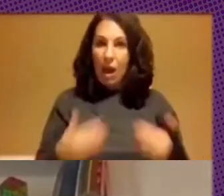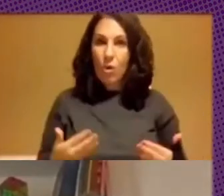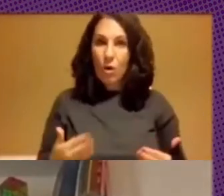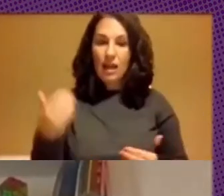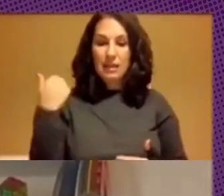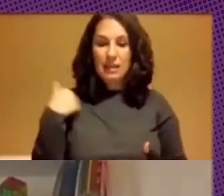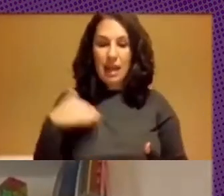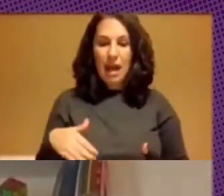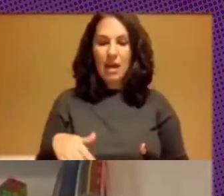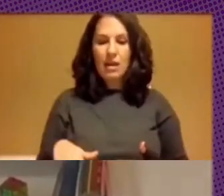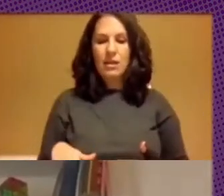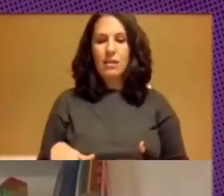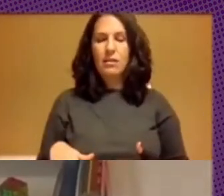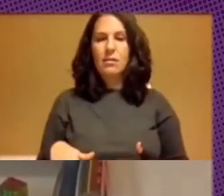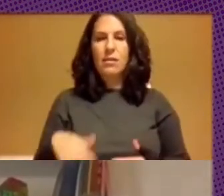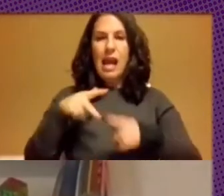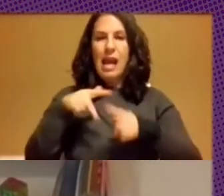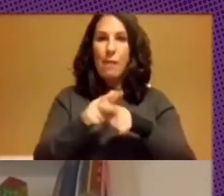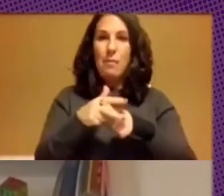a una herramienta